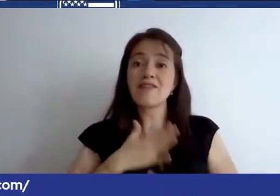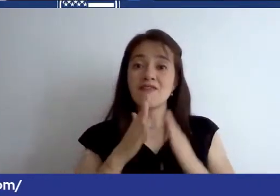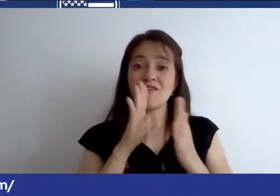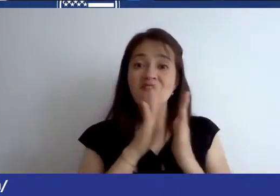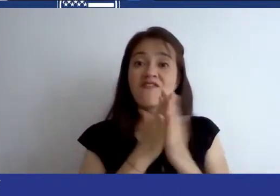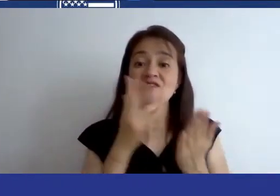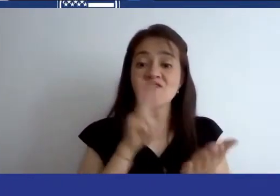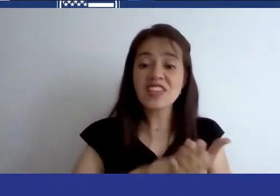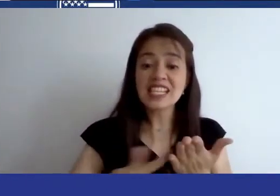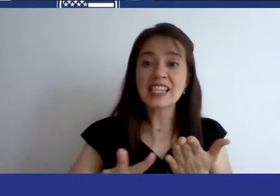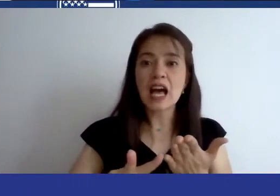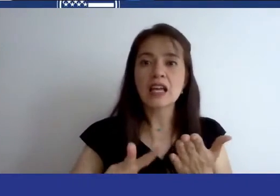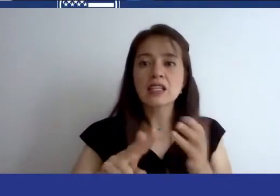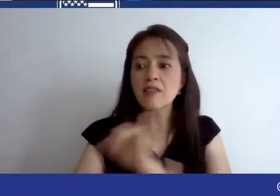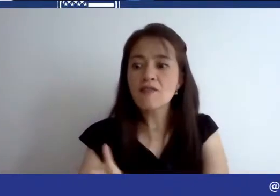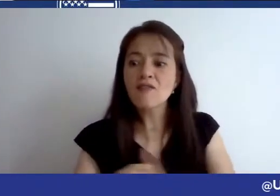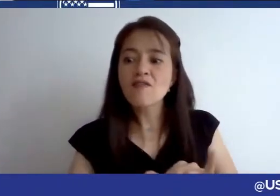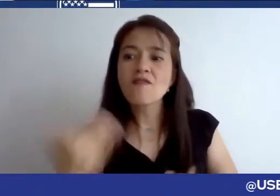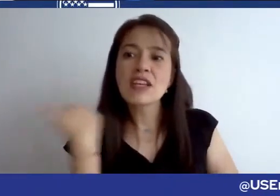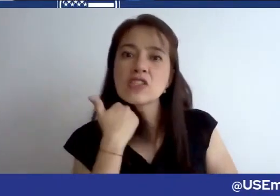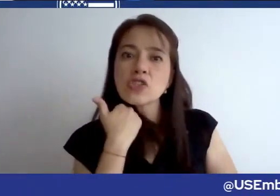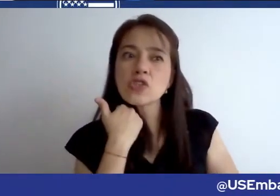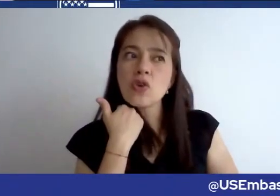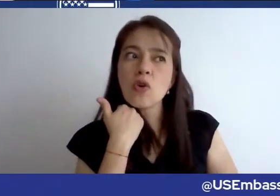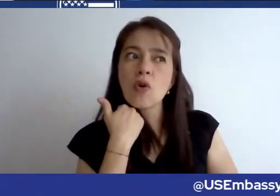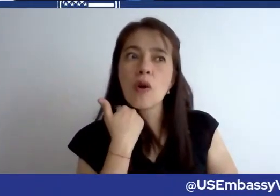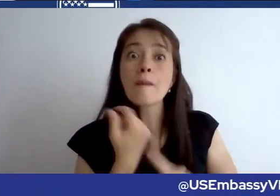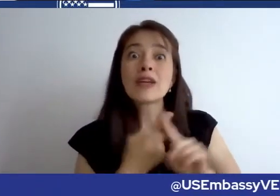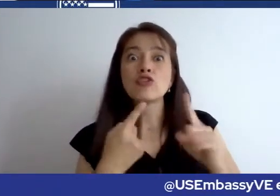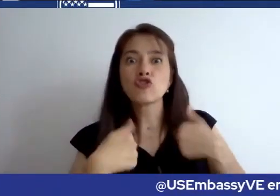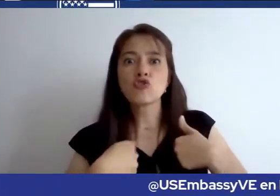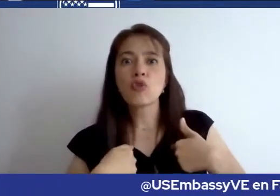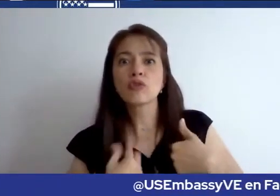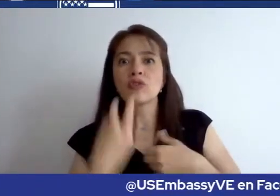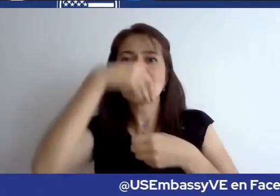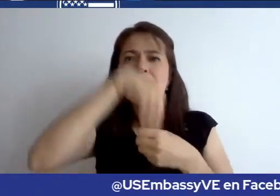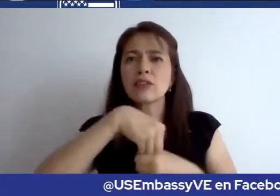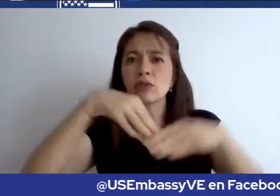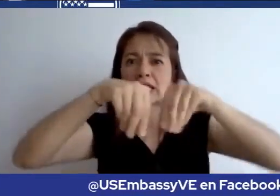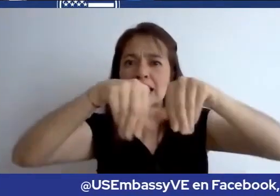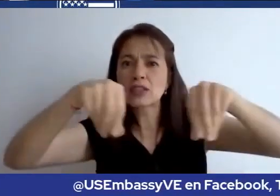durante mi estadía, ¿eso afecta negativamente mi renovación?